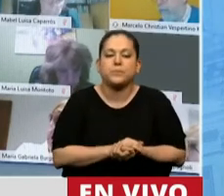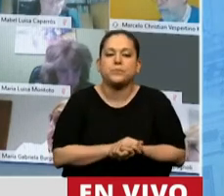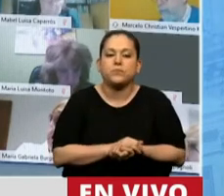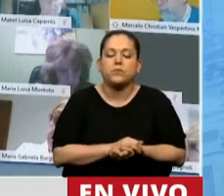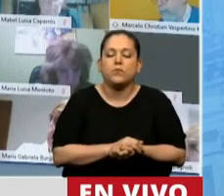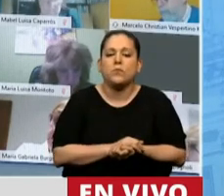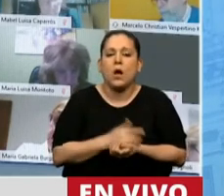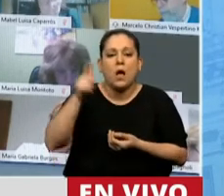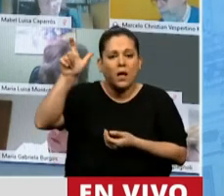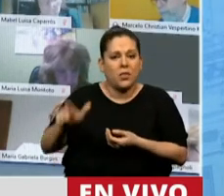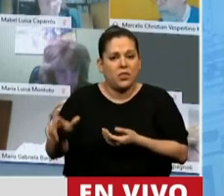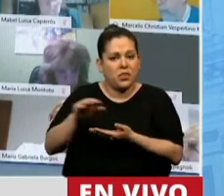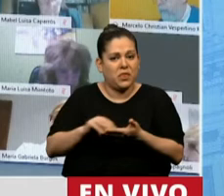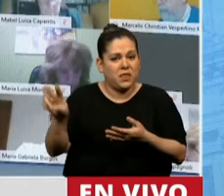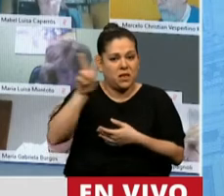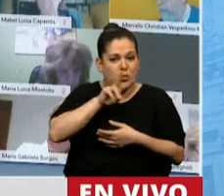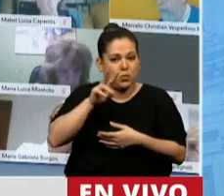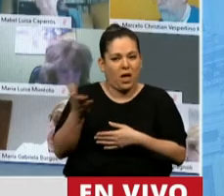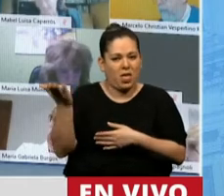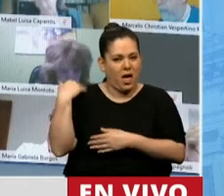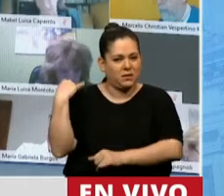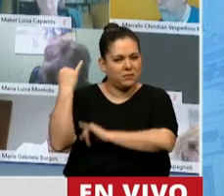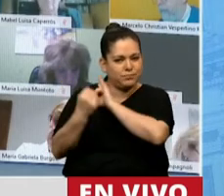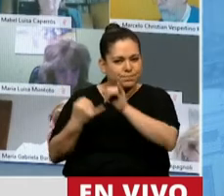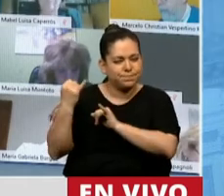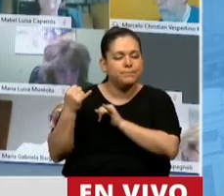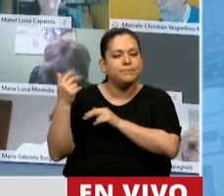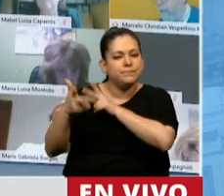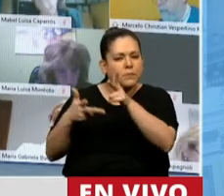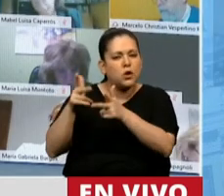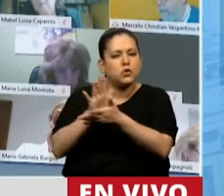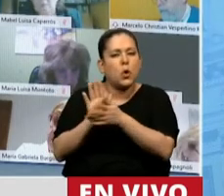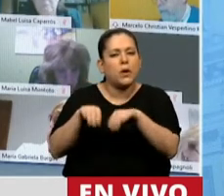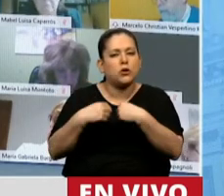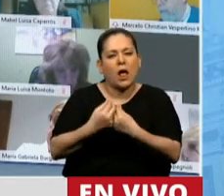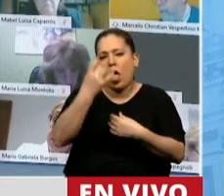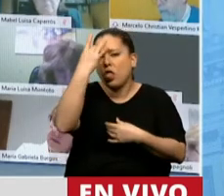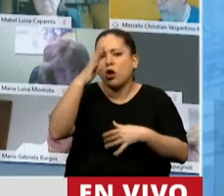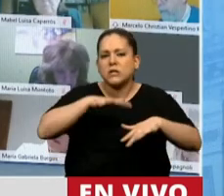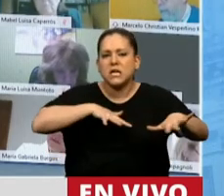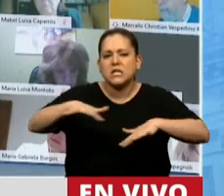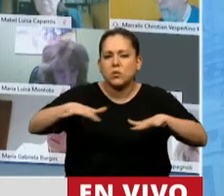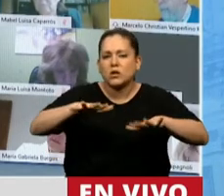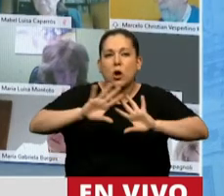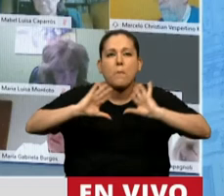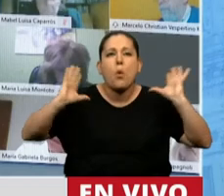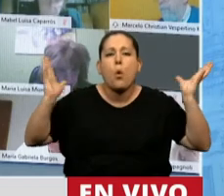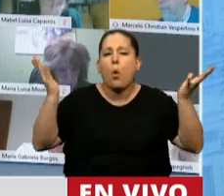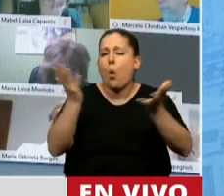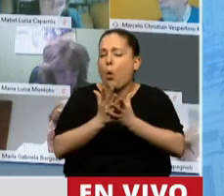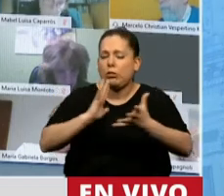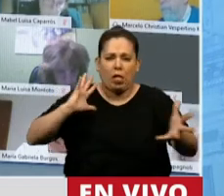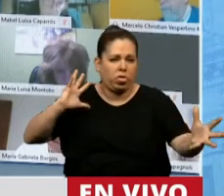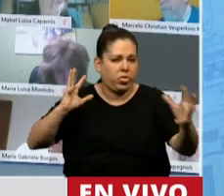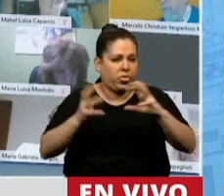Una de las diputadas propinantes se refirió a 12 catástrofes ambientales a nivel mundial. Bueno,